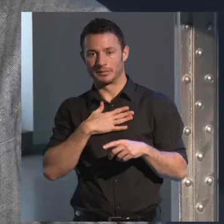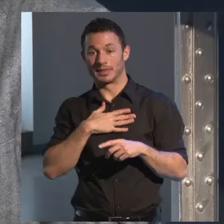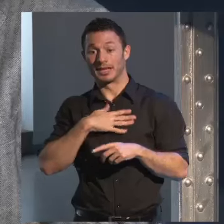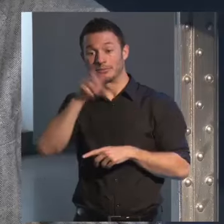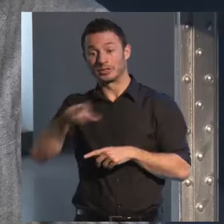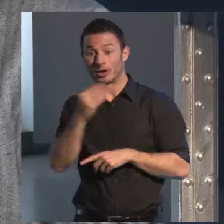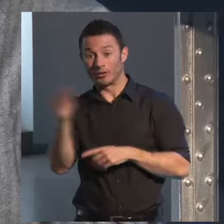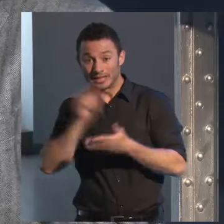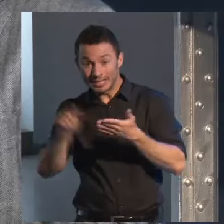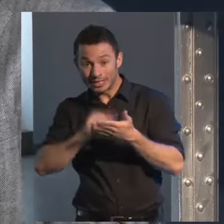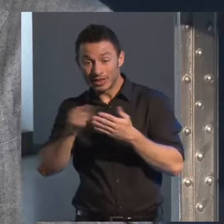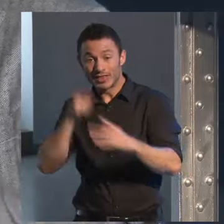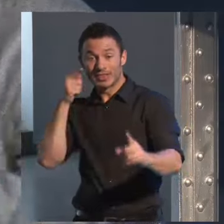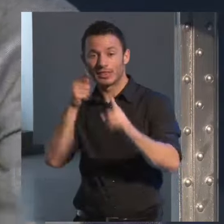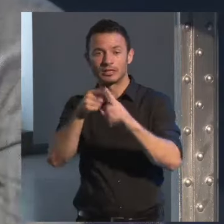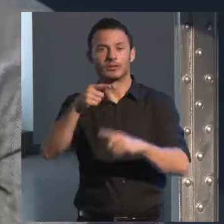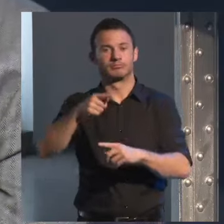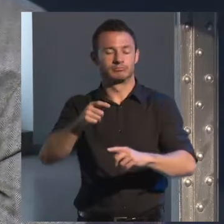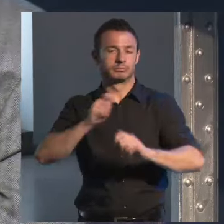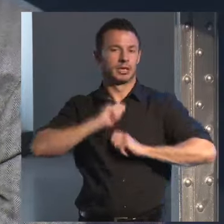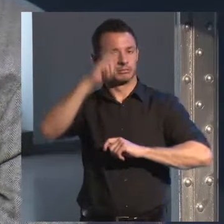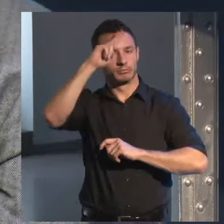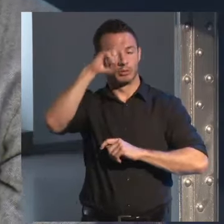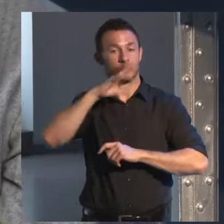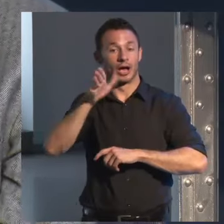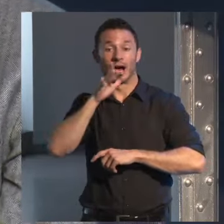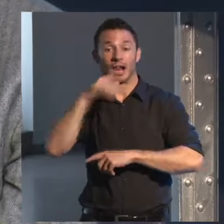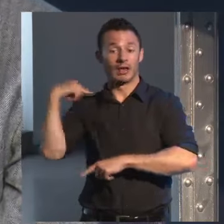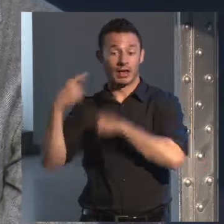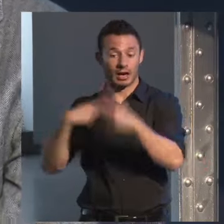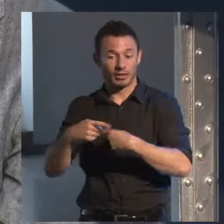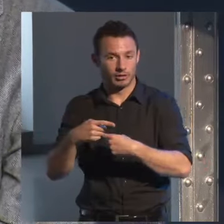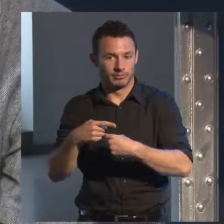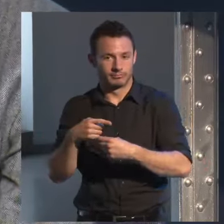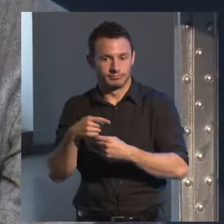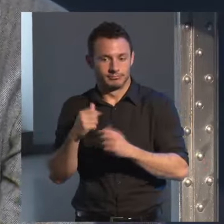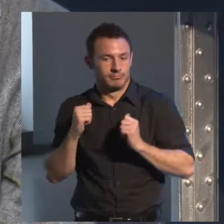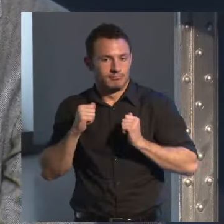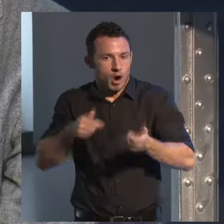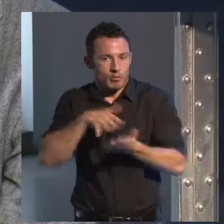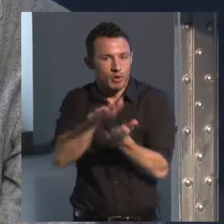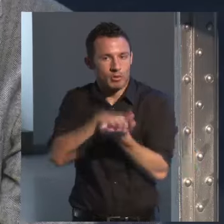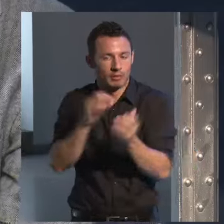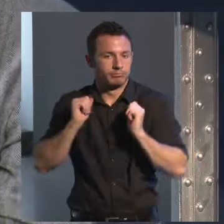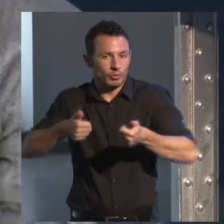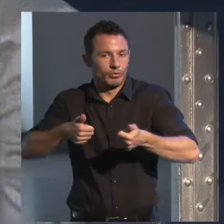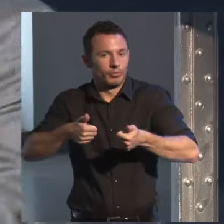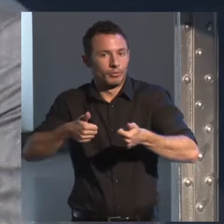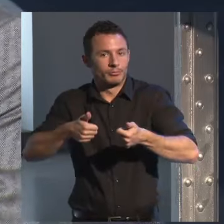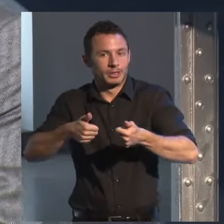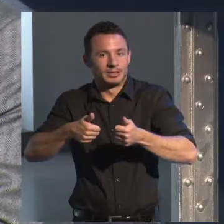cubanos hay una generación que empieza a publicar ahora en condiciones